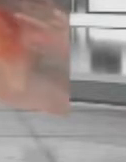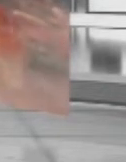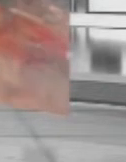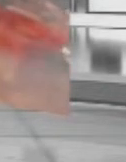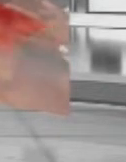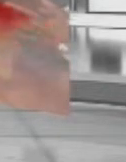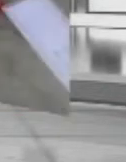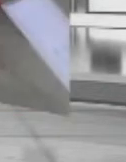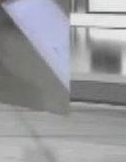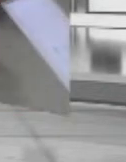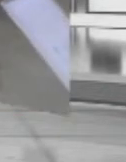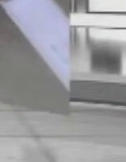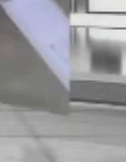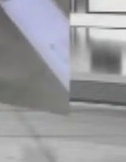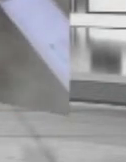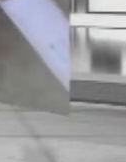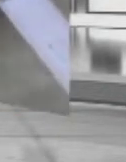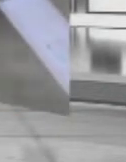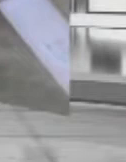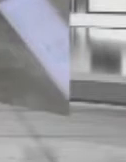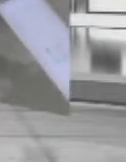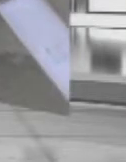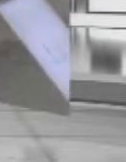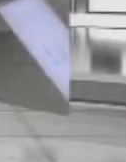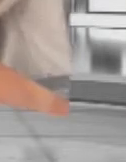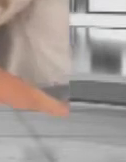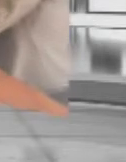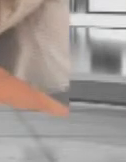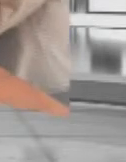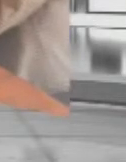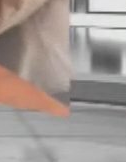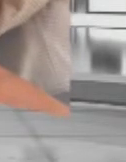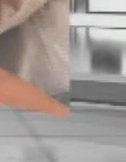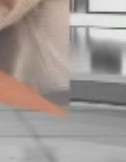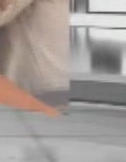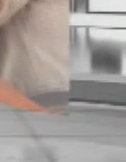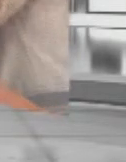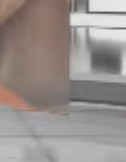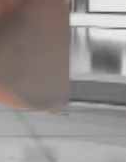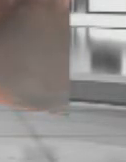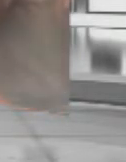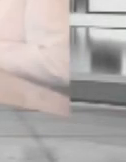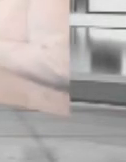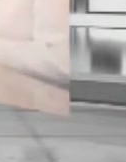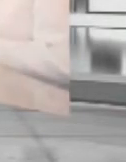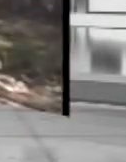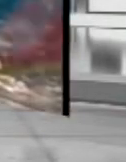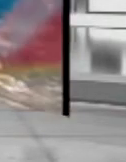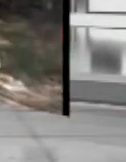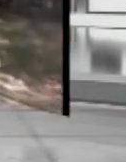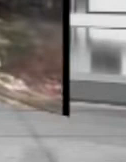Encabeza el gobernador Marco Mena la firma del convenio para la implementación y desarrollo del modelo de intervención educativa plantel azteca.